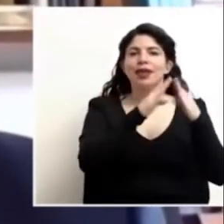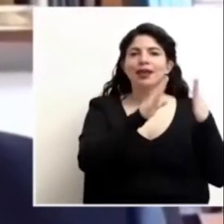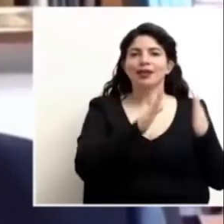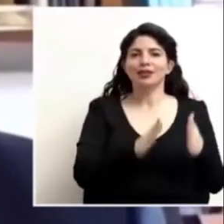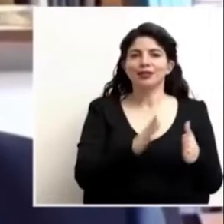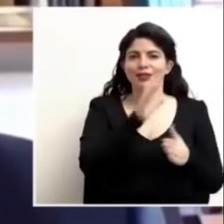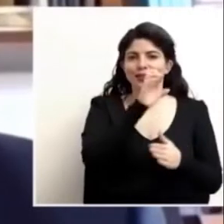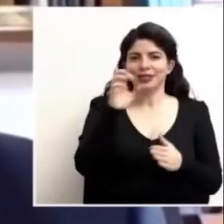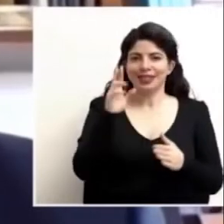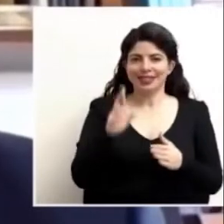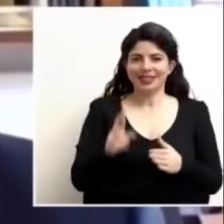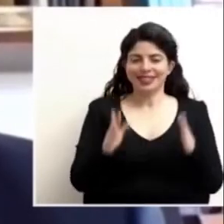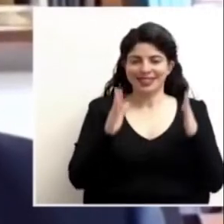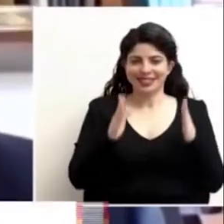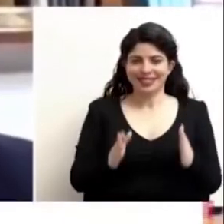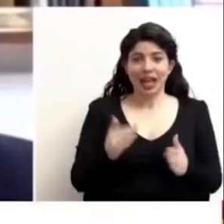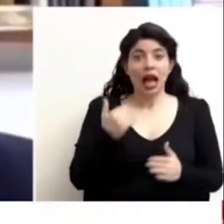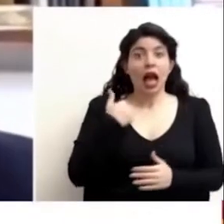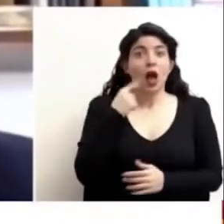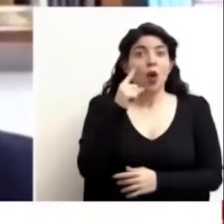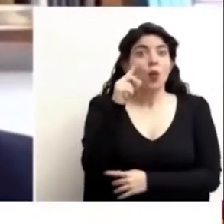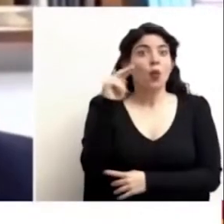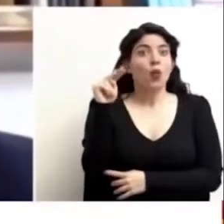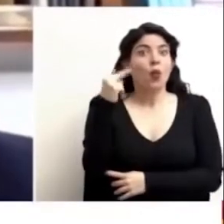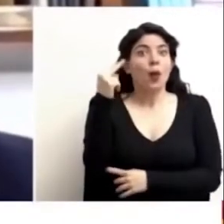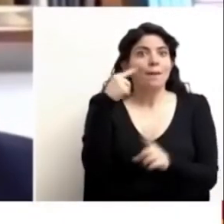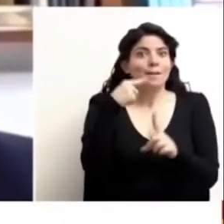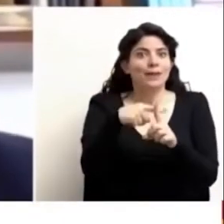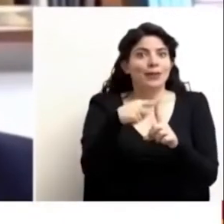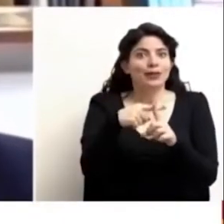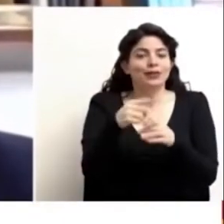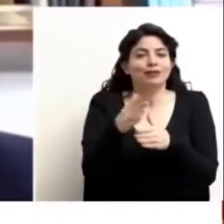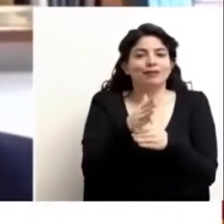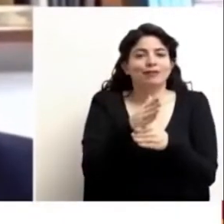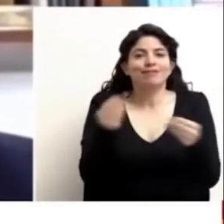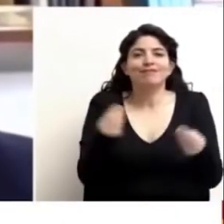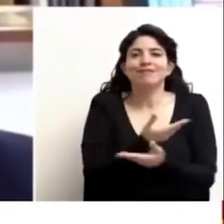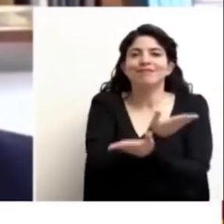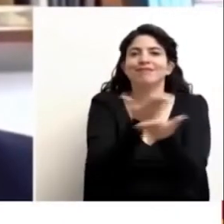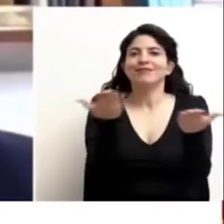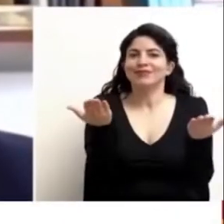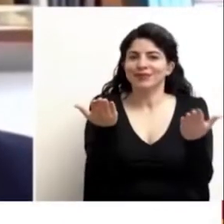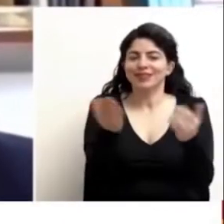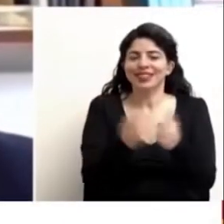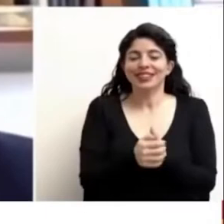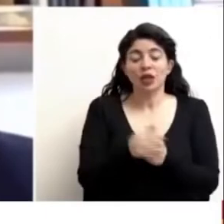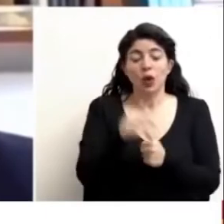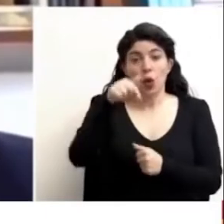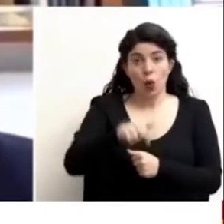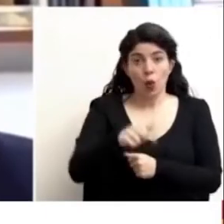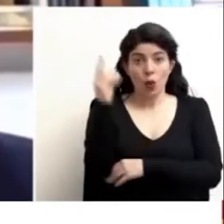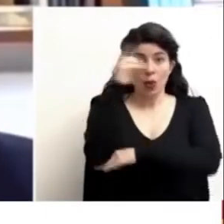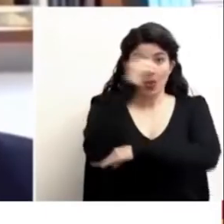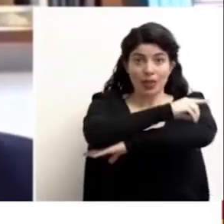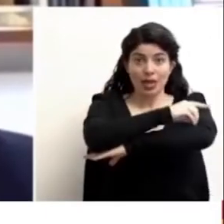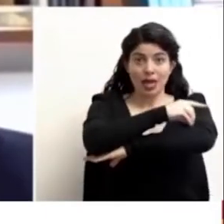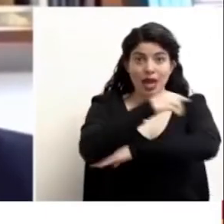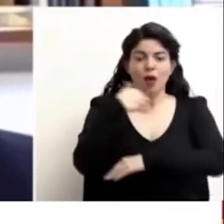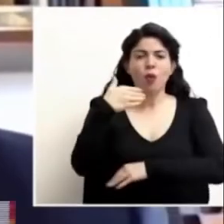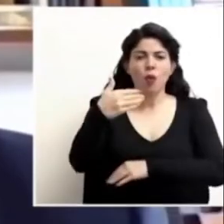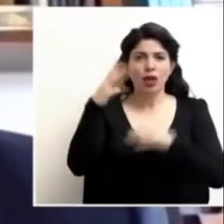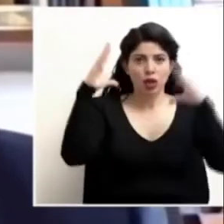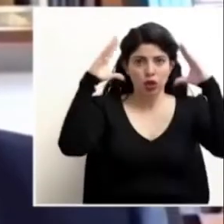una noticia positiva para compartir con todas y todos ustedes. El día de hoy, en horas de la noche,